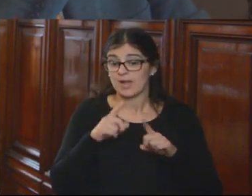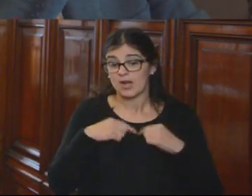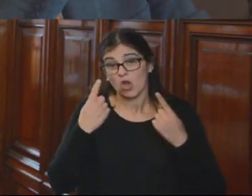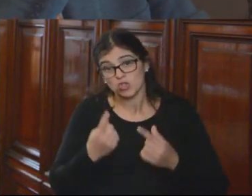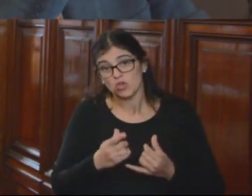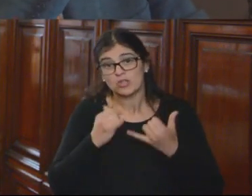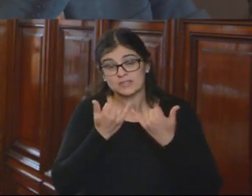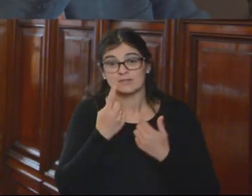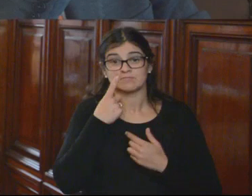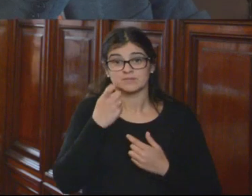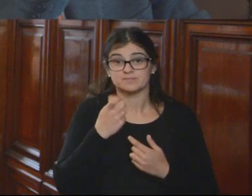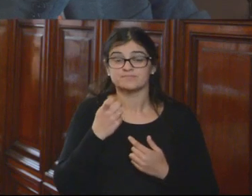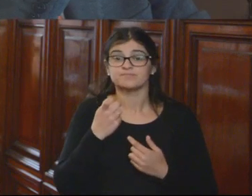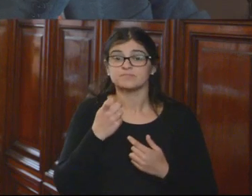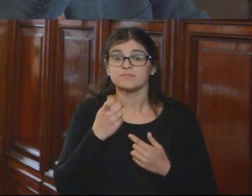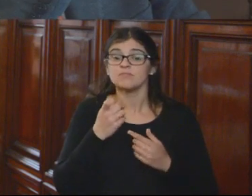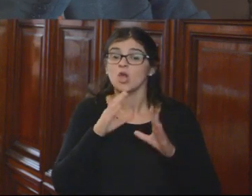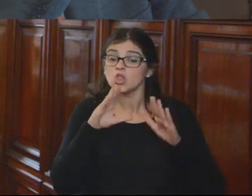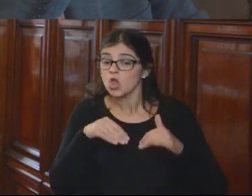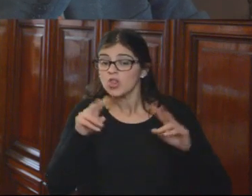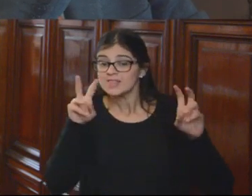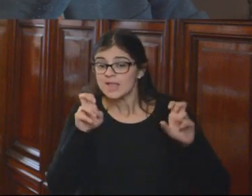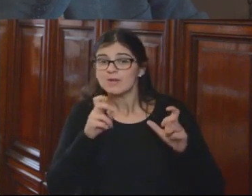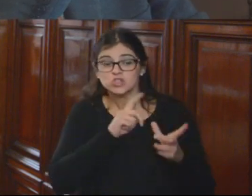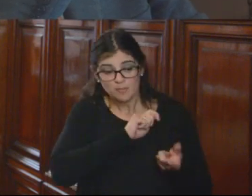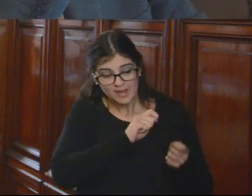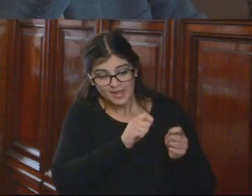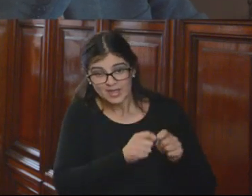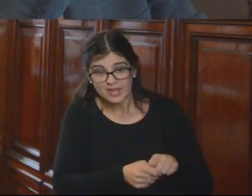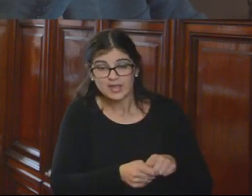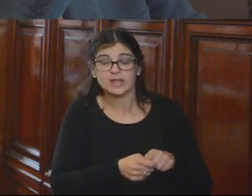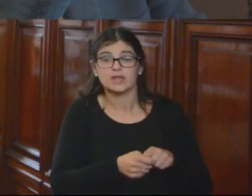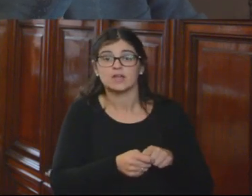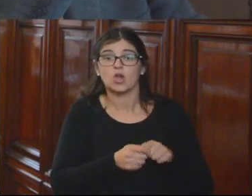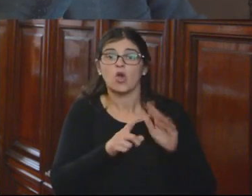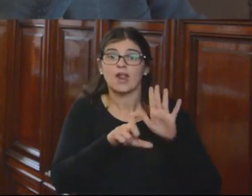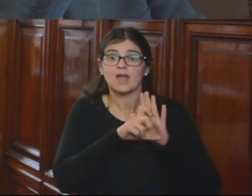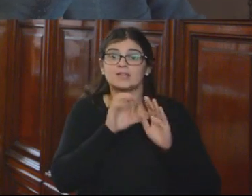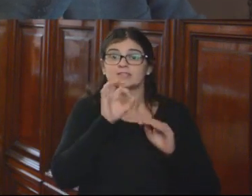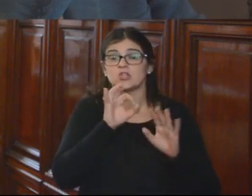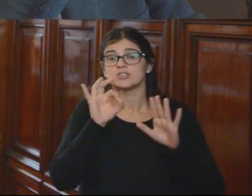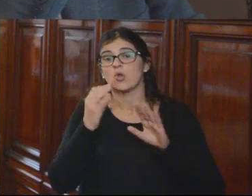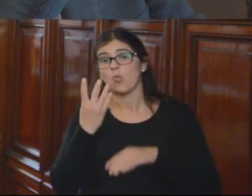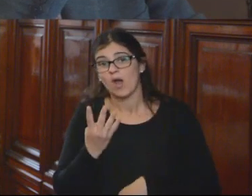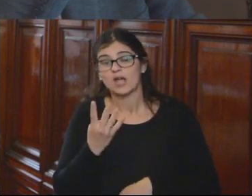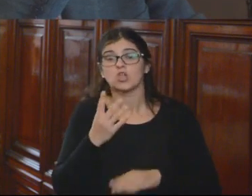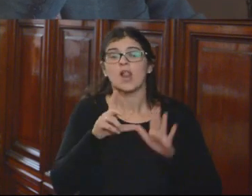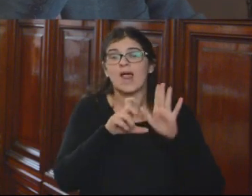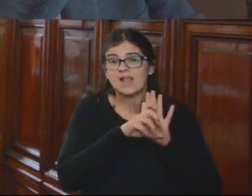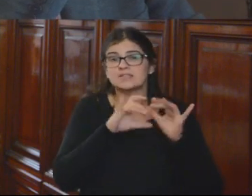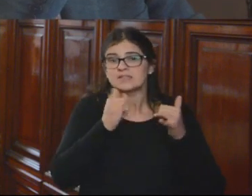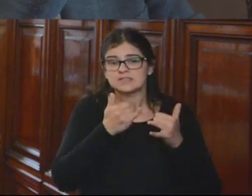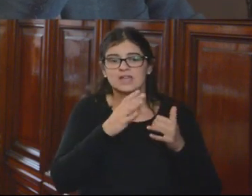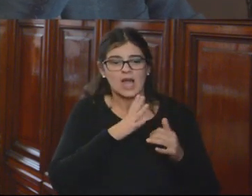nuestro punto de vista, todo el tema de la transición, con la ley 004, las leyes que han ido